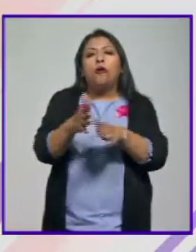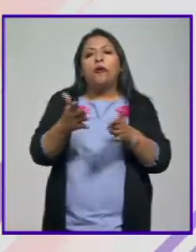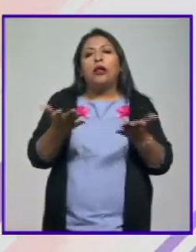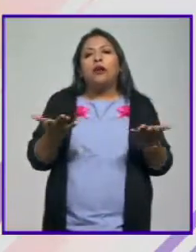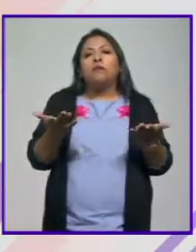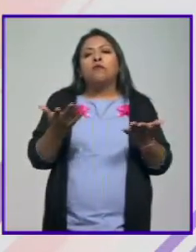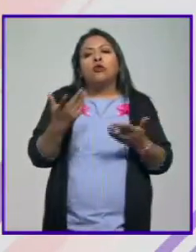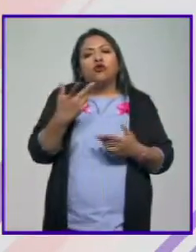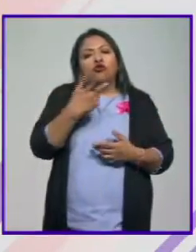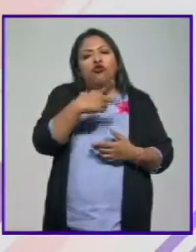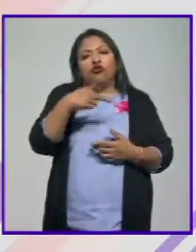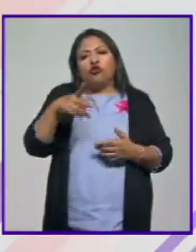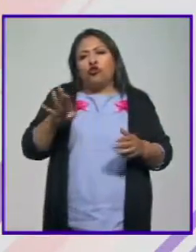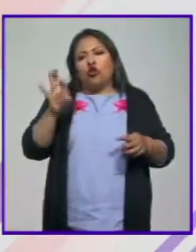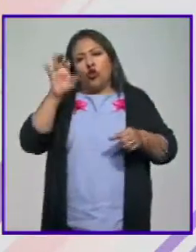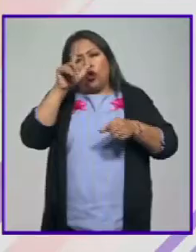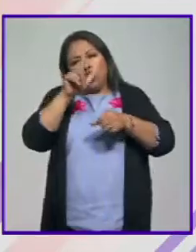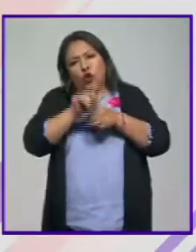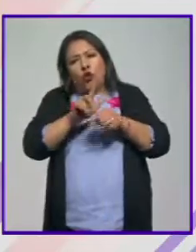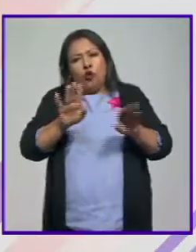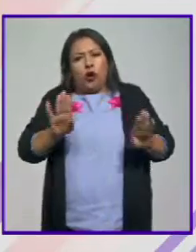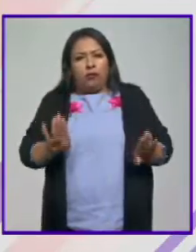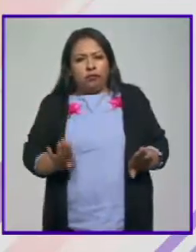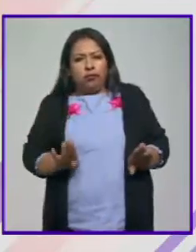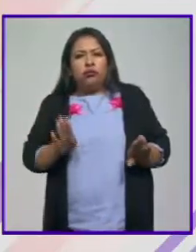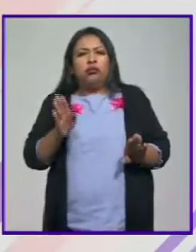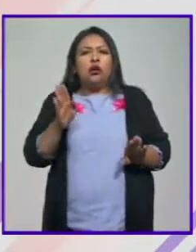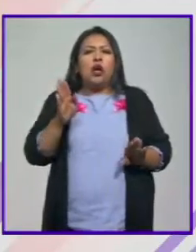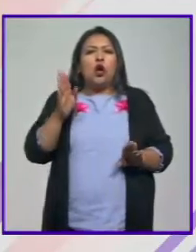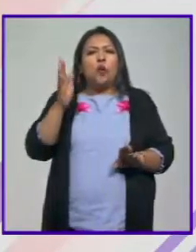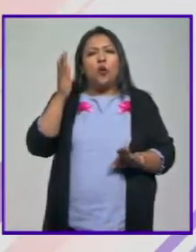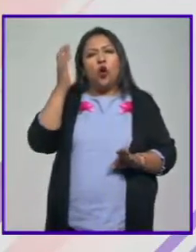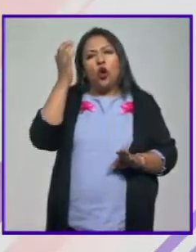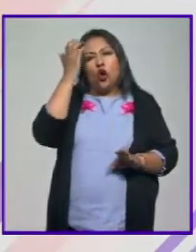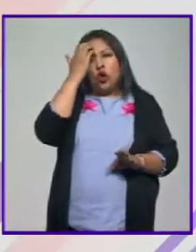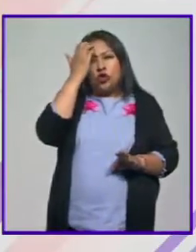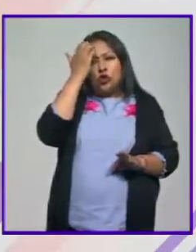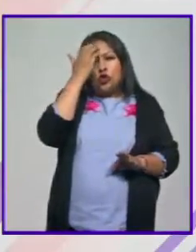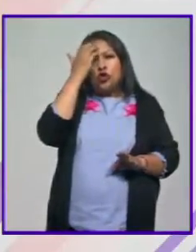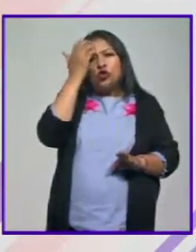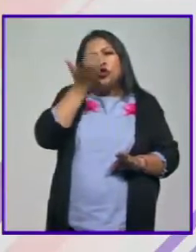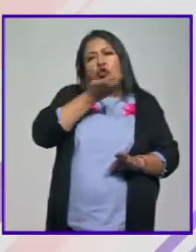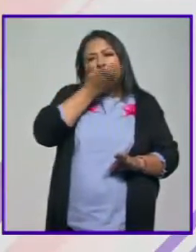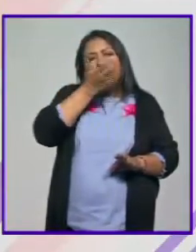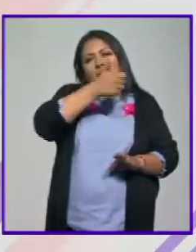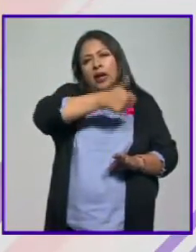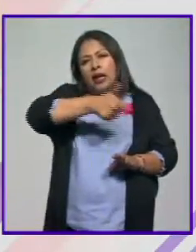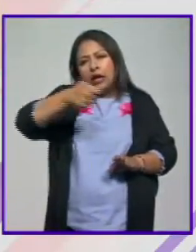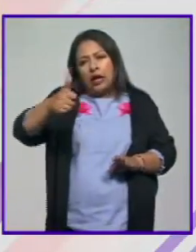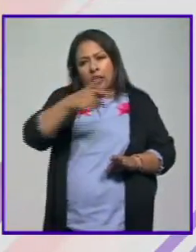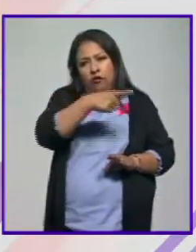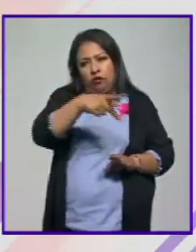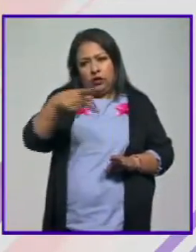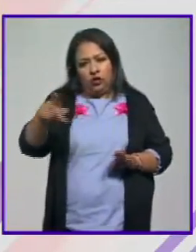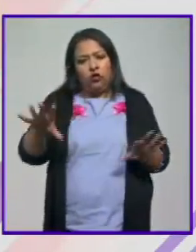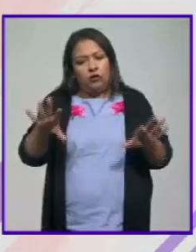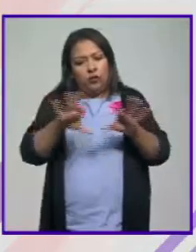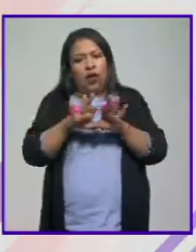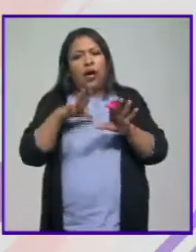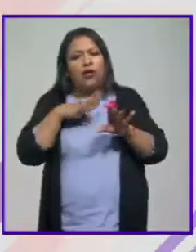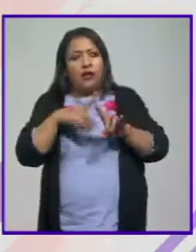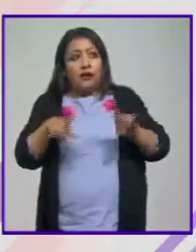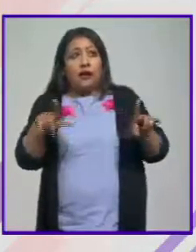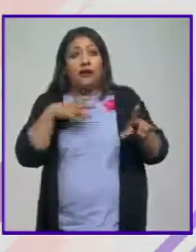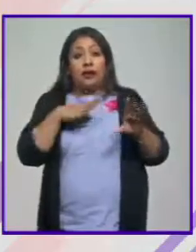lo propio de la cultura de la idiosincrasia local en cada caso. El texto